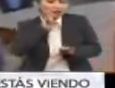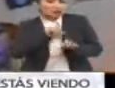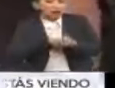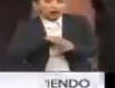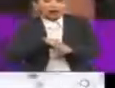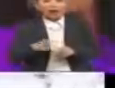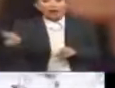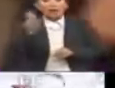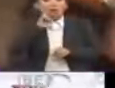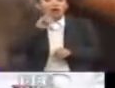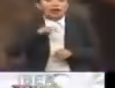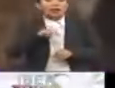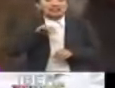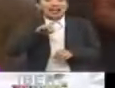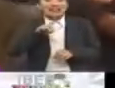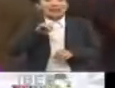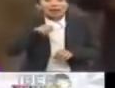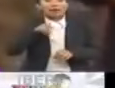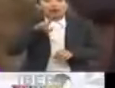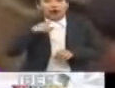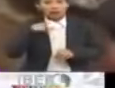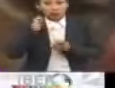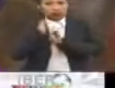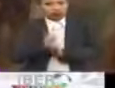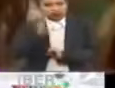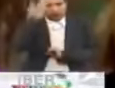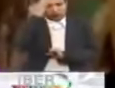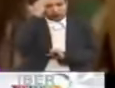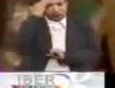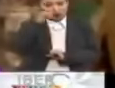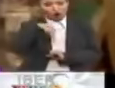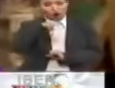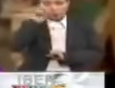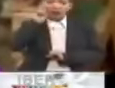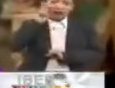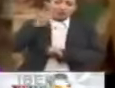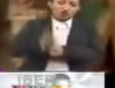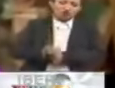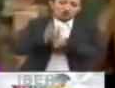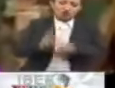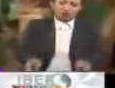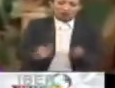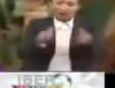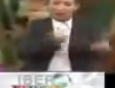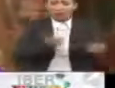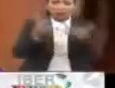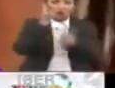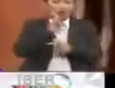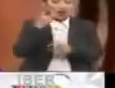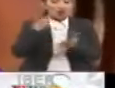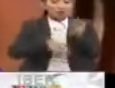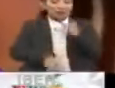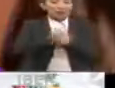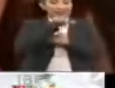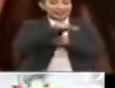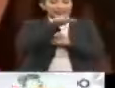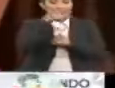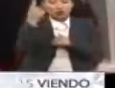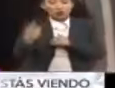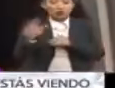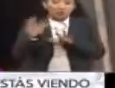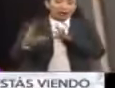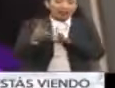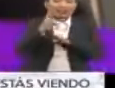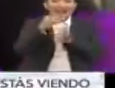Murad es una activista, embajadora de la ONU para la dignidad de las víctimas de tráfico humano, desde 2016, y una de las